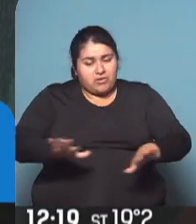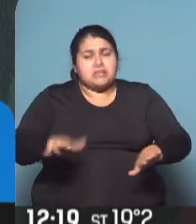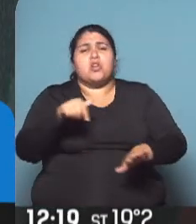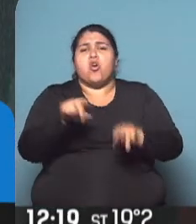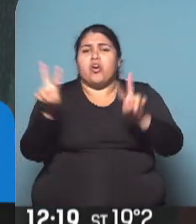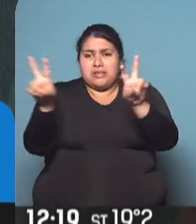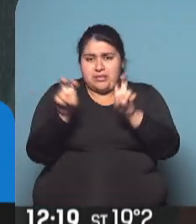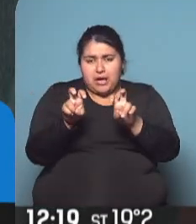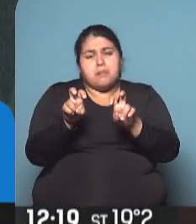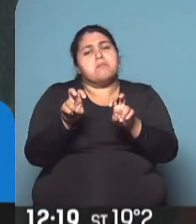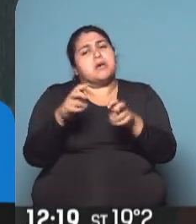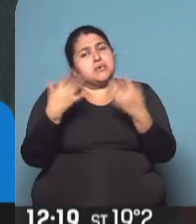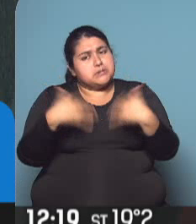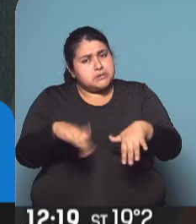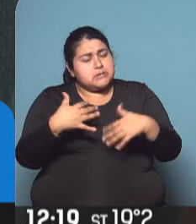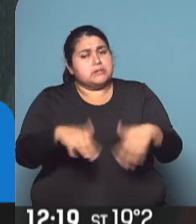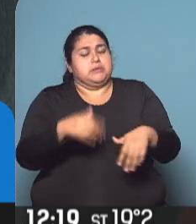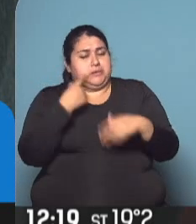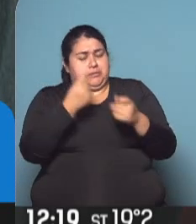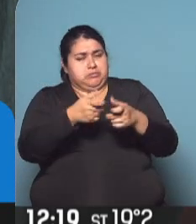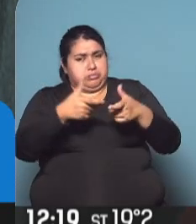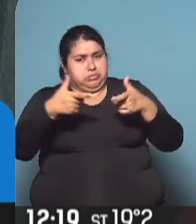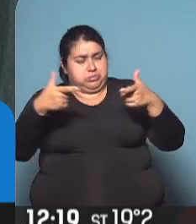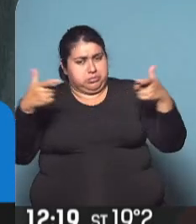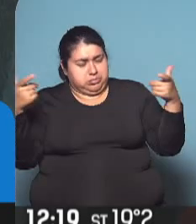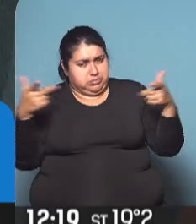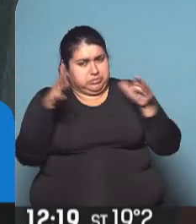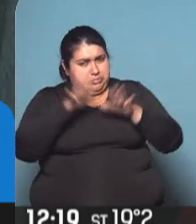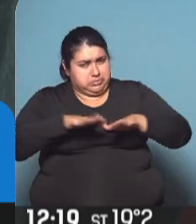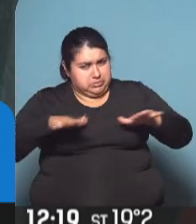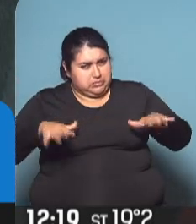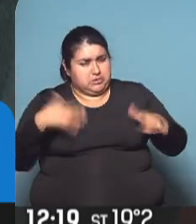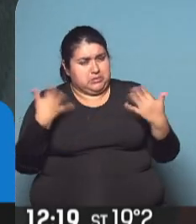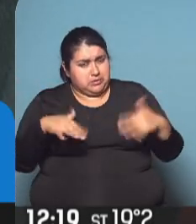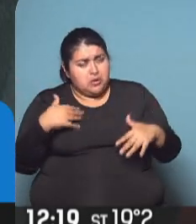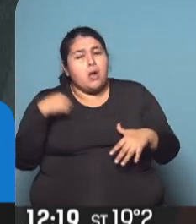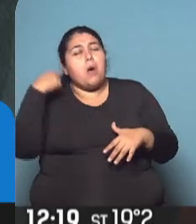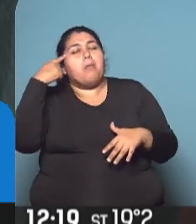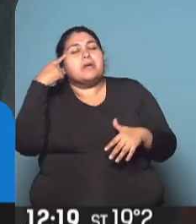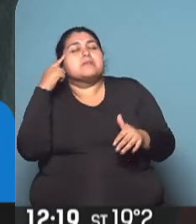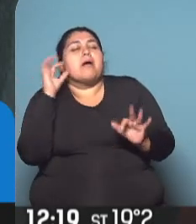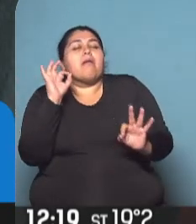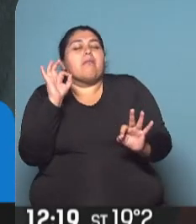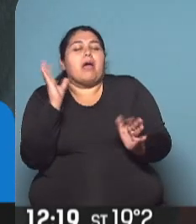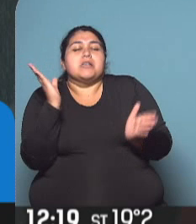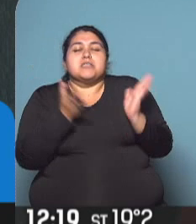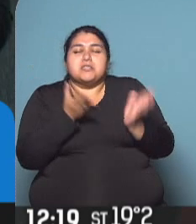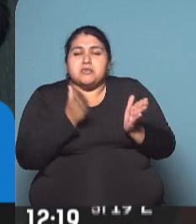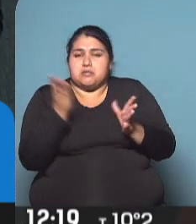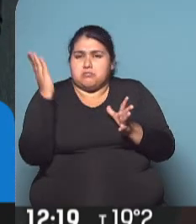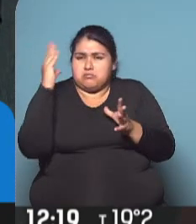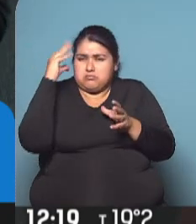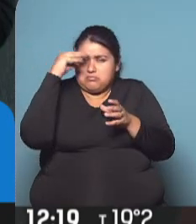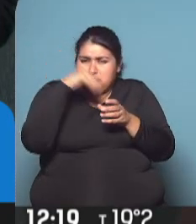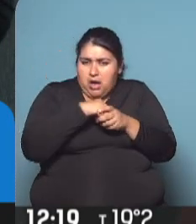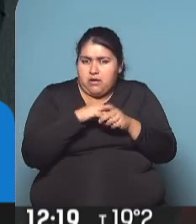hoy porque los números son alarmantes respecto de lo que ocurre con la infancia. Uno piensa que las situaciones de maltrato se dan casi